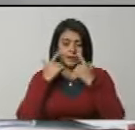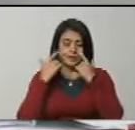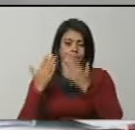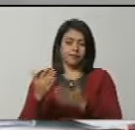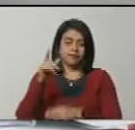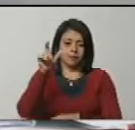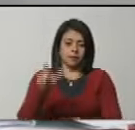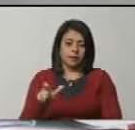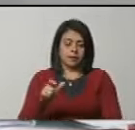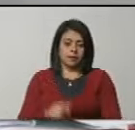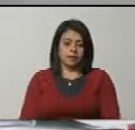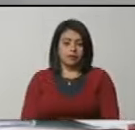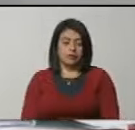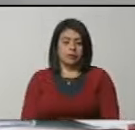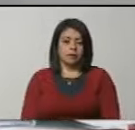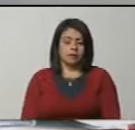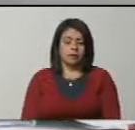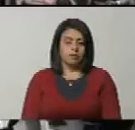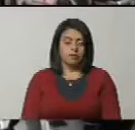Adelante, ciudadano, consultor jurídico.